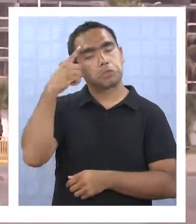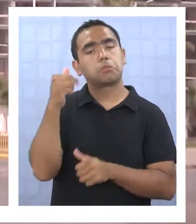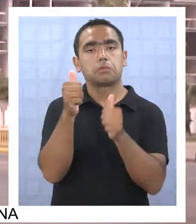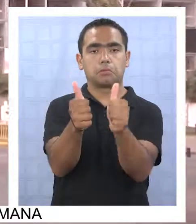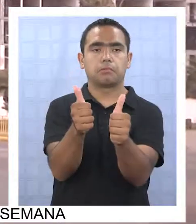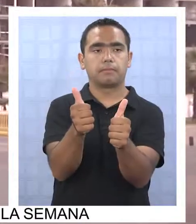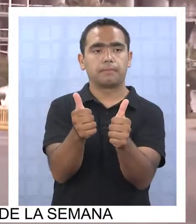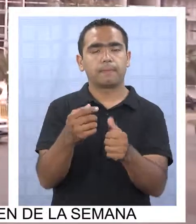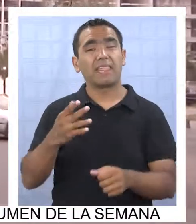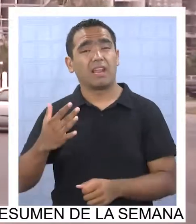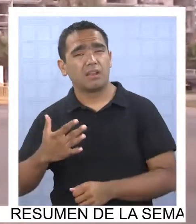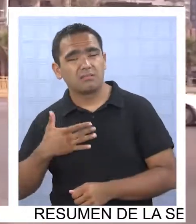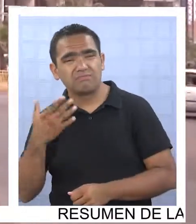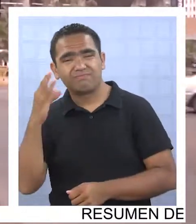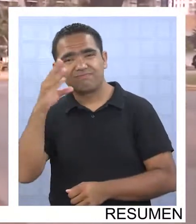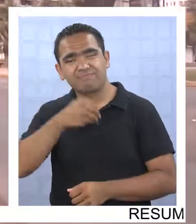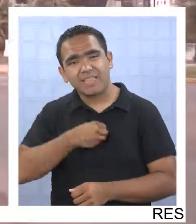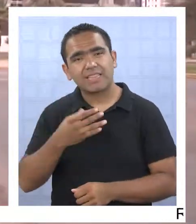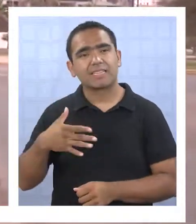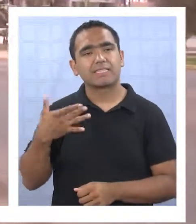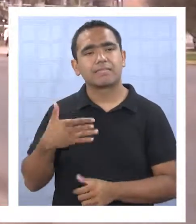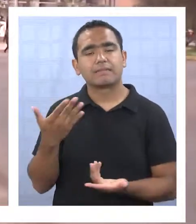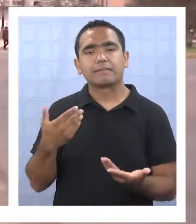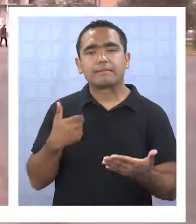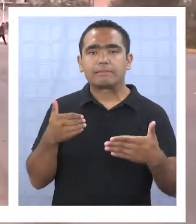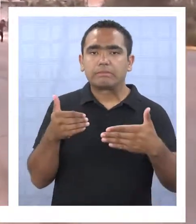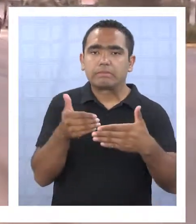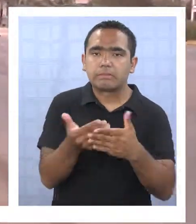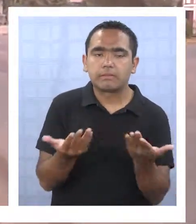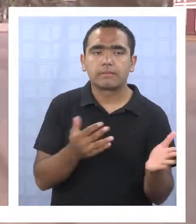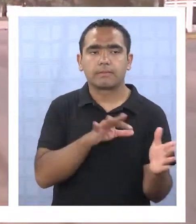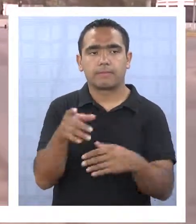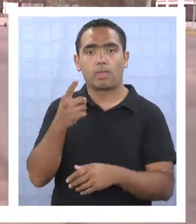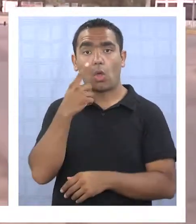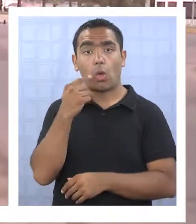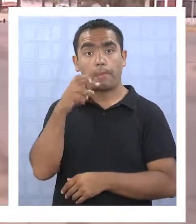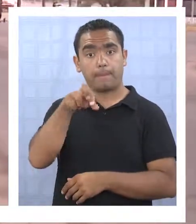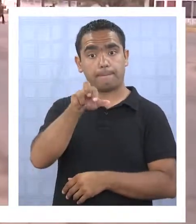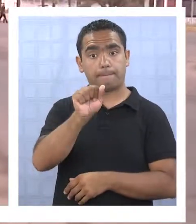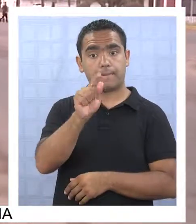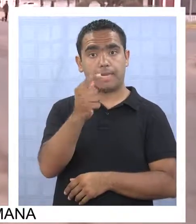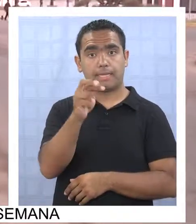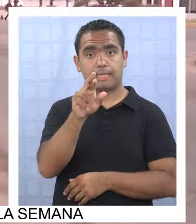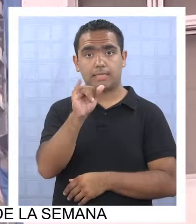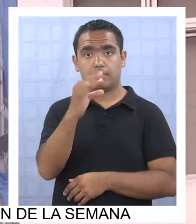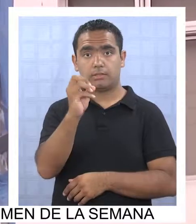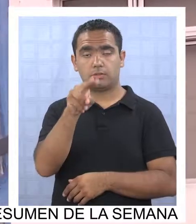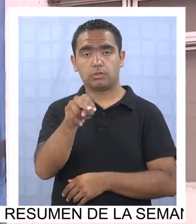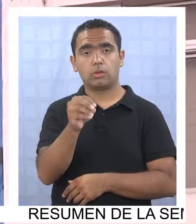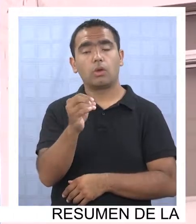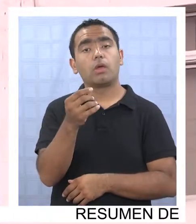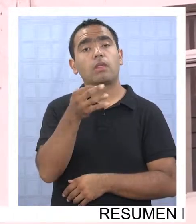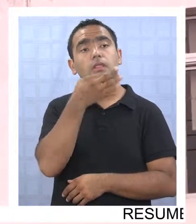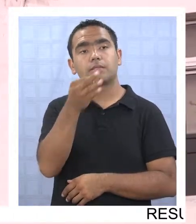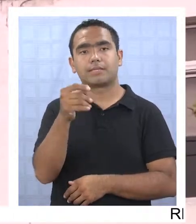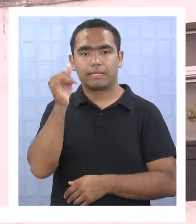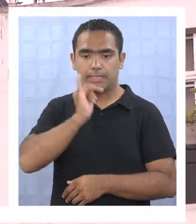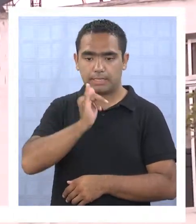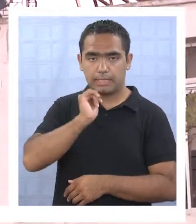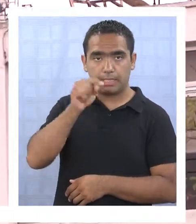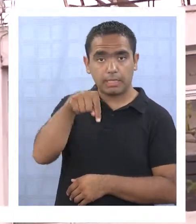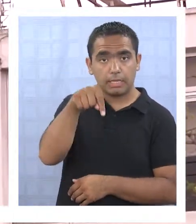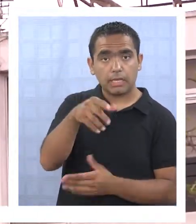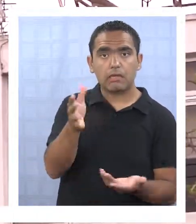lamentablemente estamos actuando en un escenario reactivo. Según Patricio Pavés, en Iquique no hay terrenos para construir, por eso se